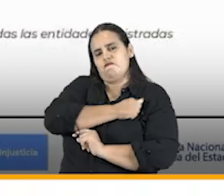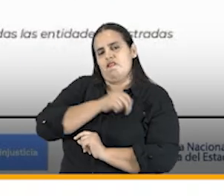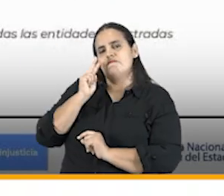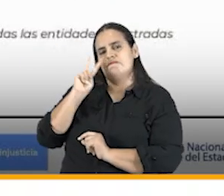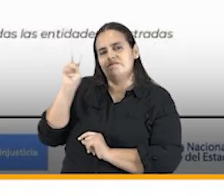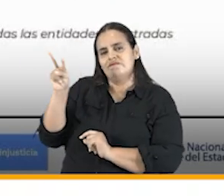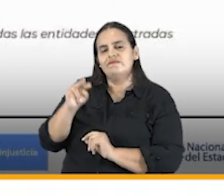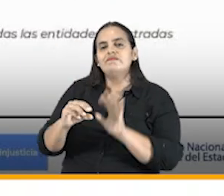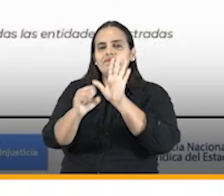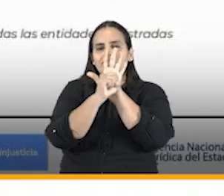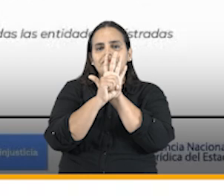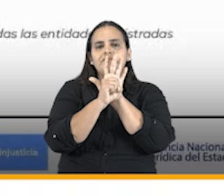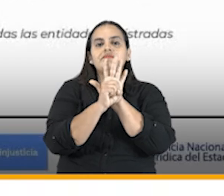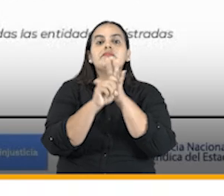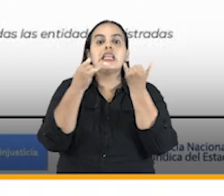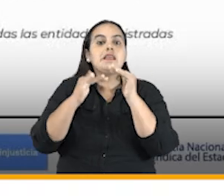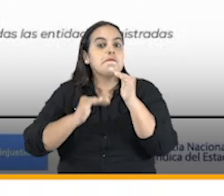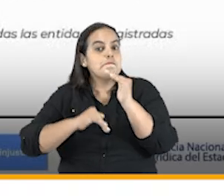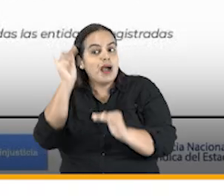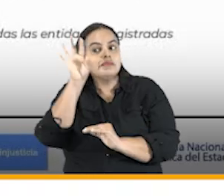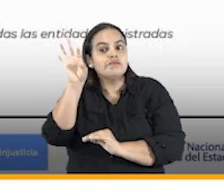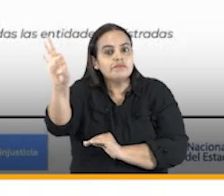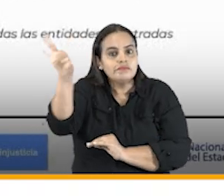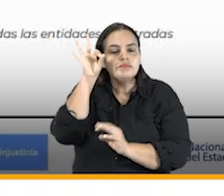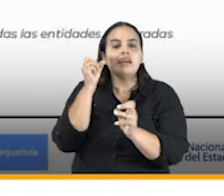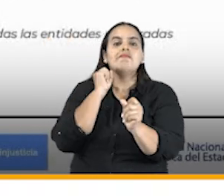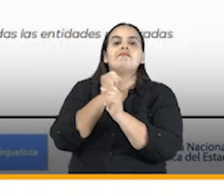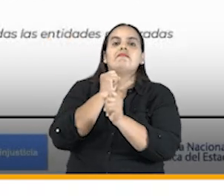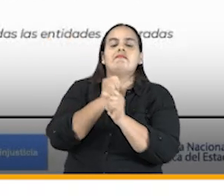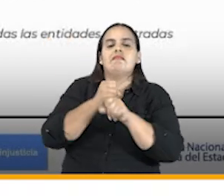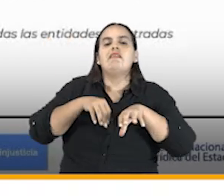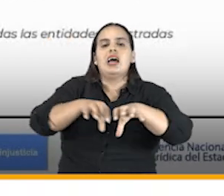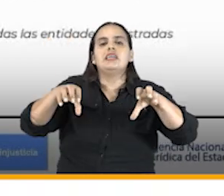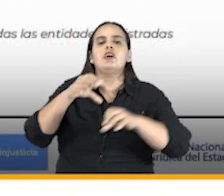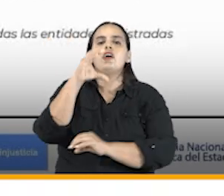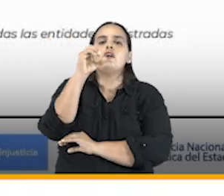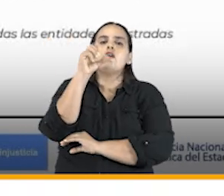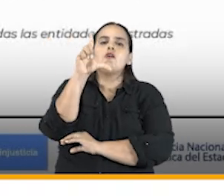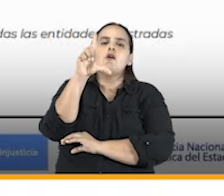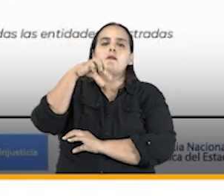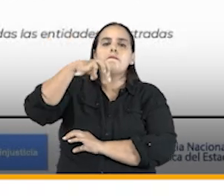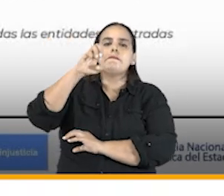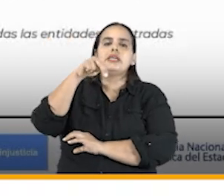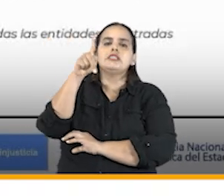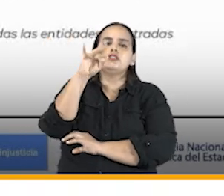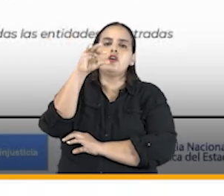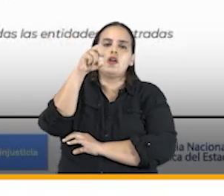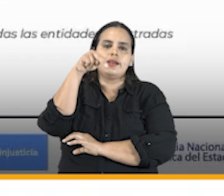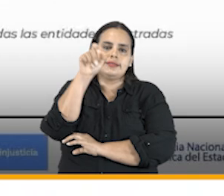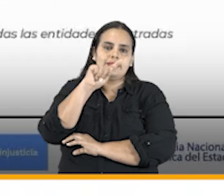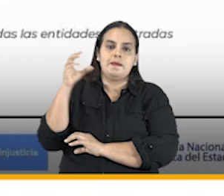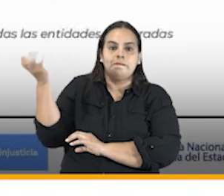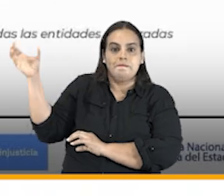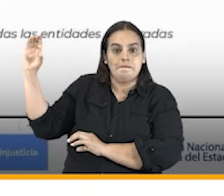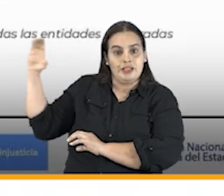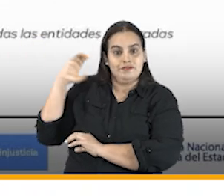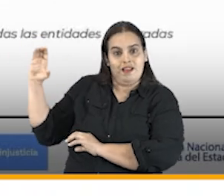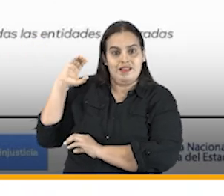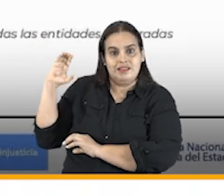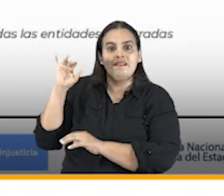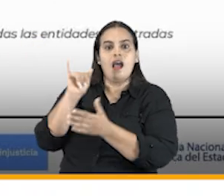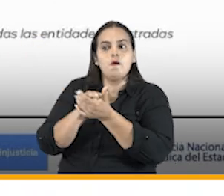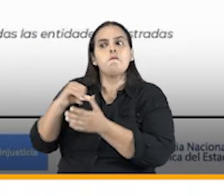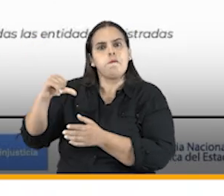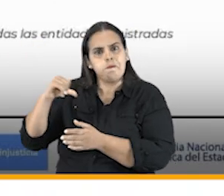y resalto mucho el trabajo que ha hecho con pensiones, que tenía hasta hace poco una tasa